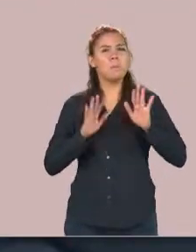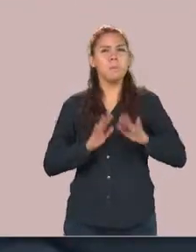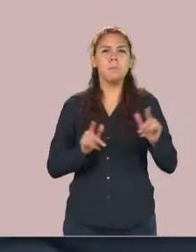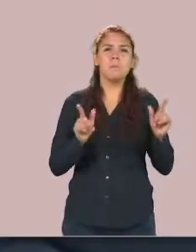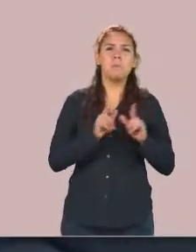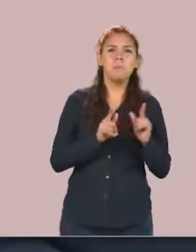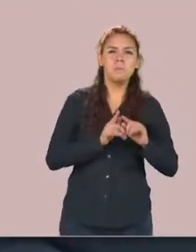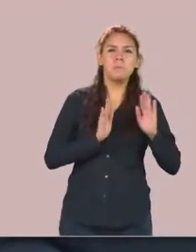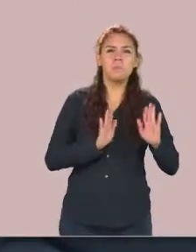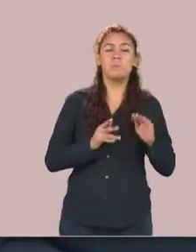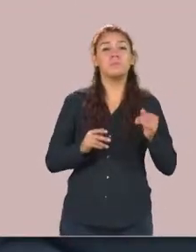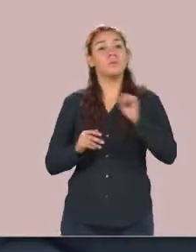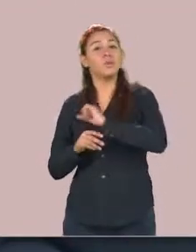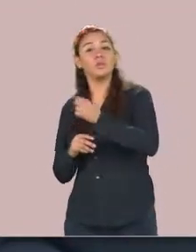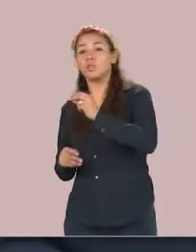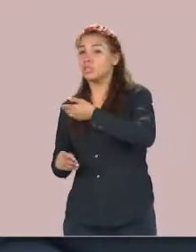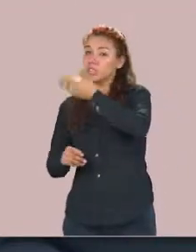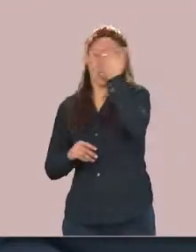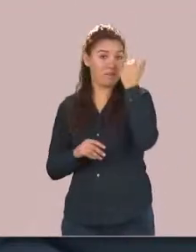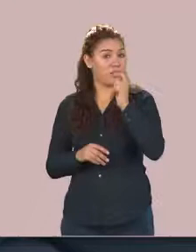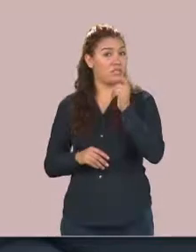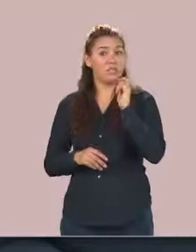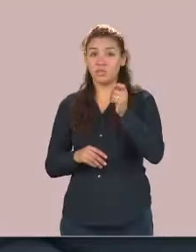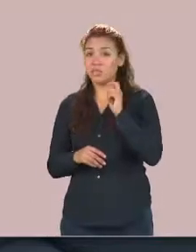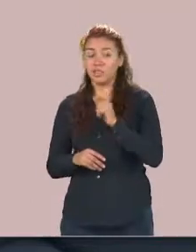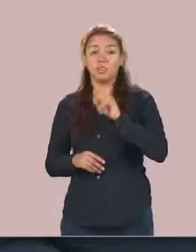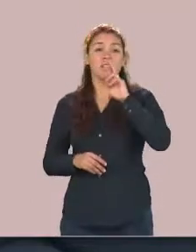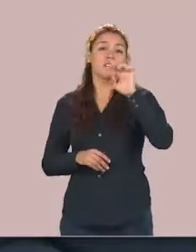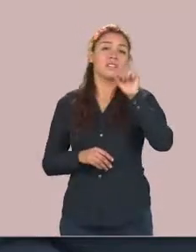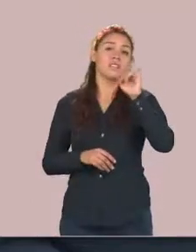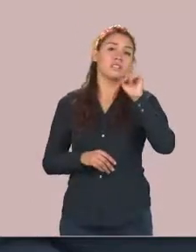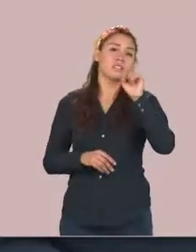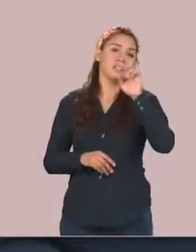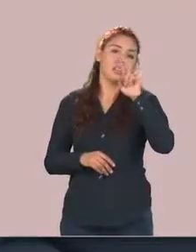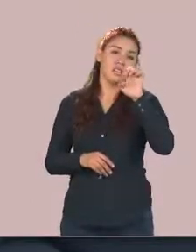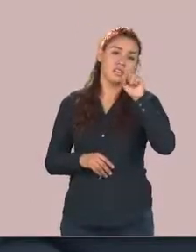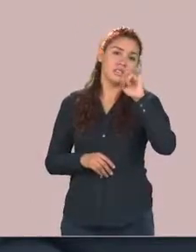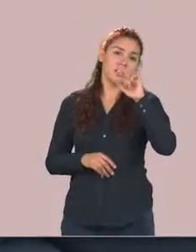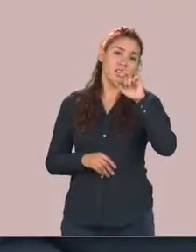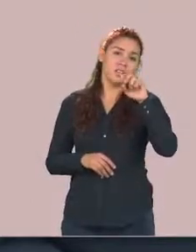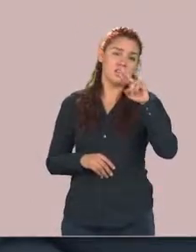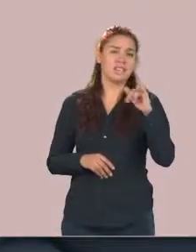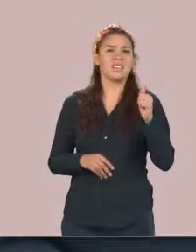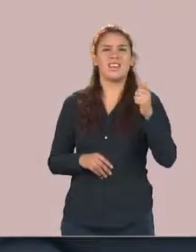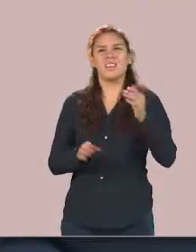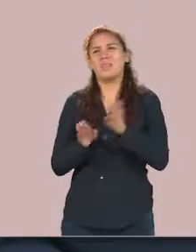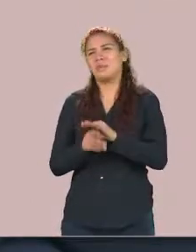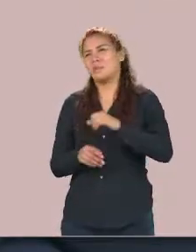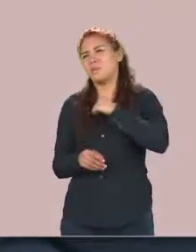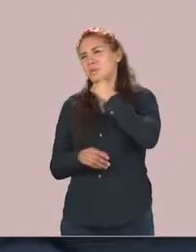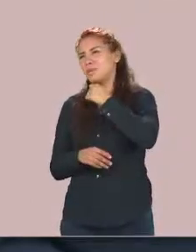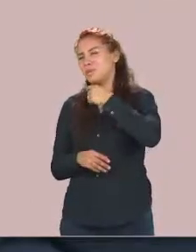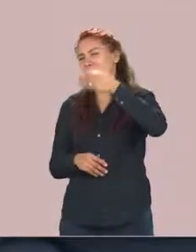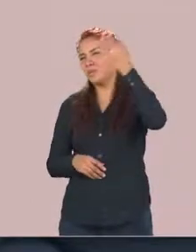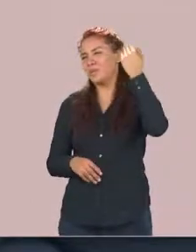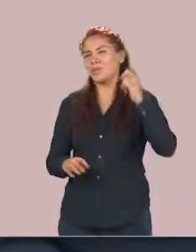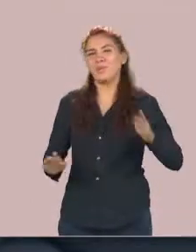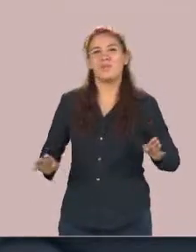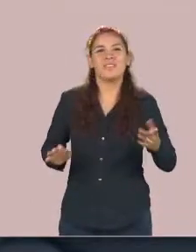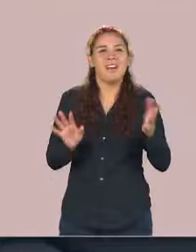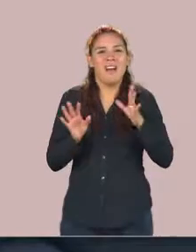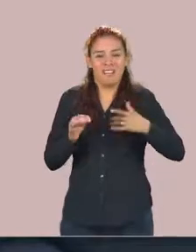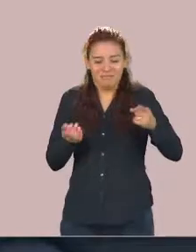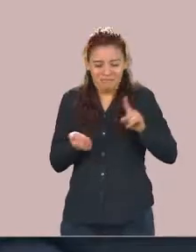La resiliencia es tan vieja como la humanidad siempre el hecho de ser una persona pues implica